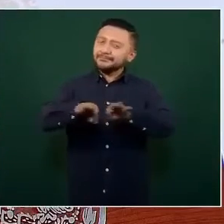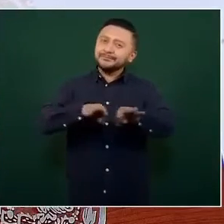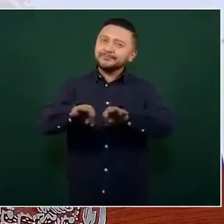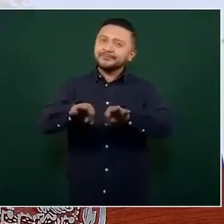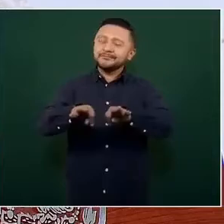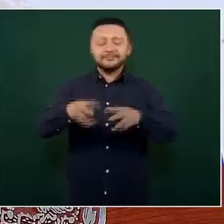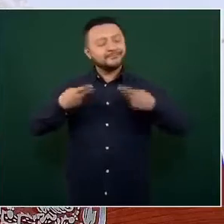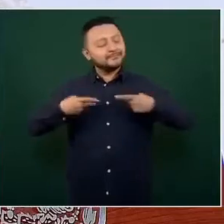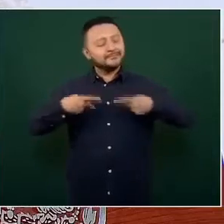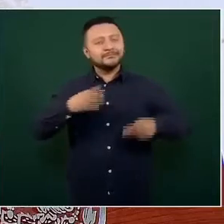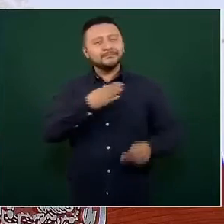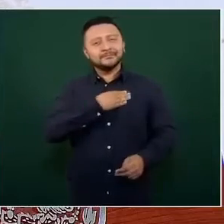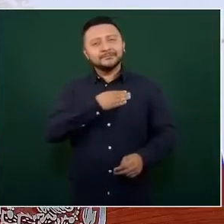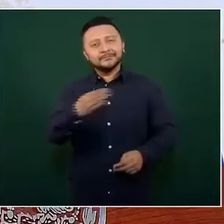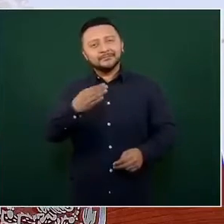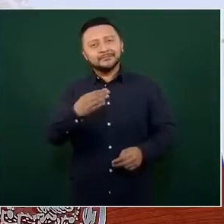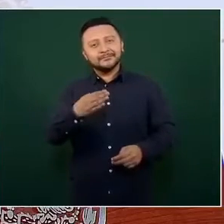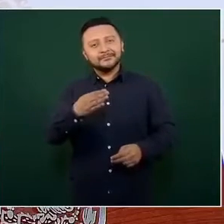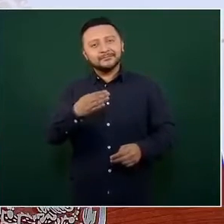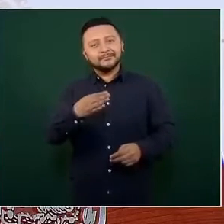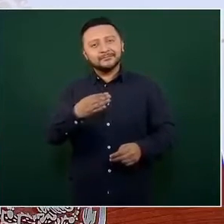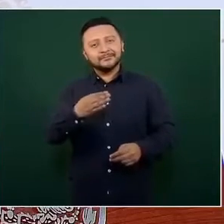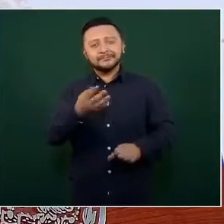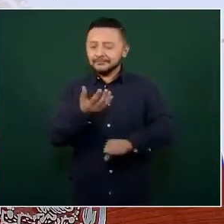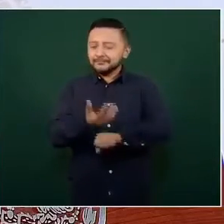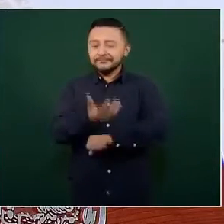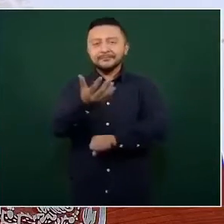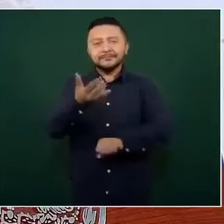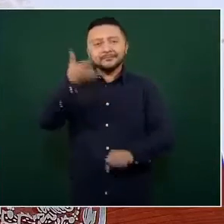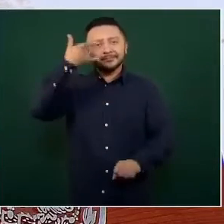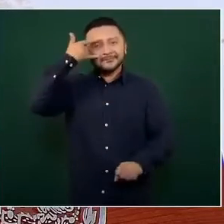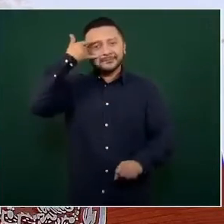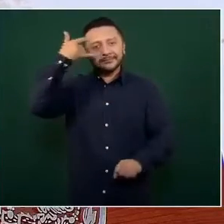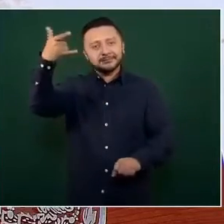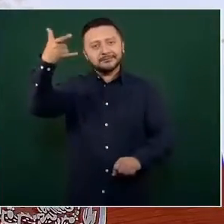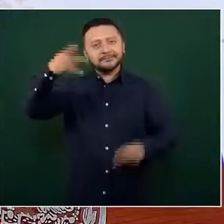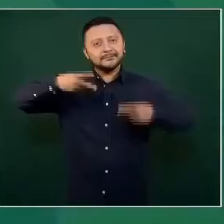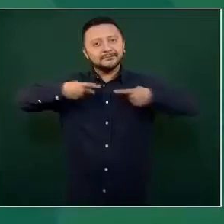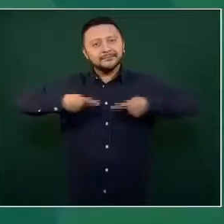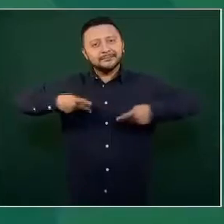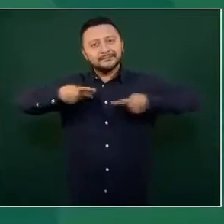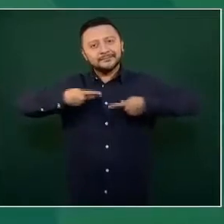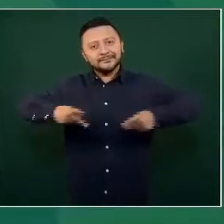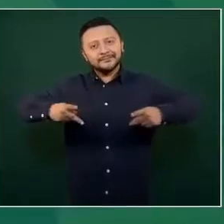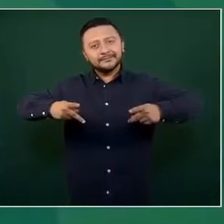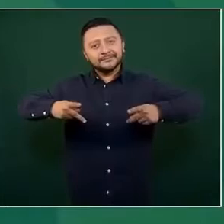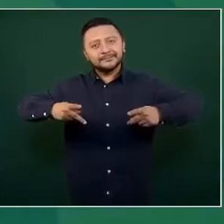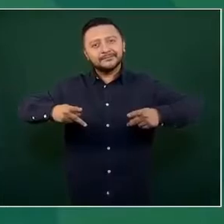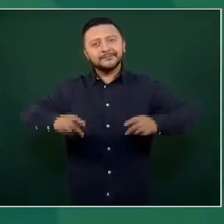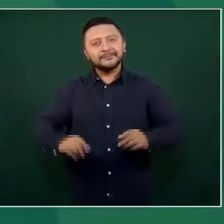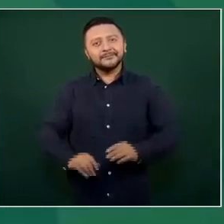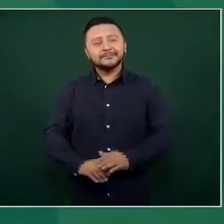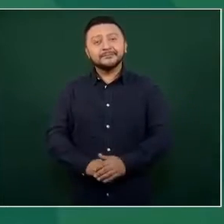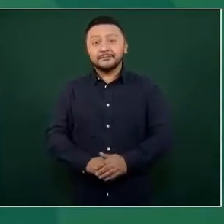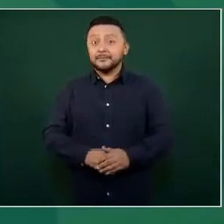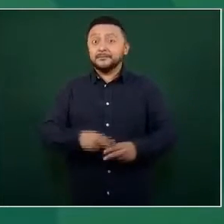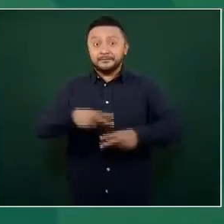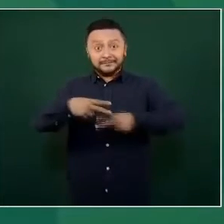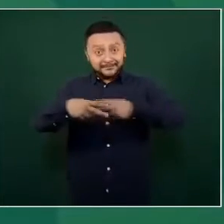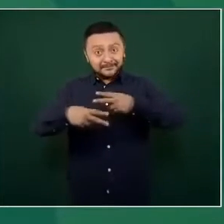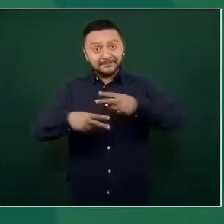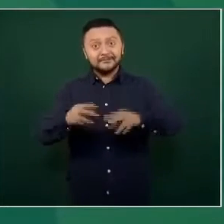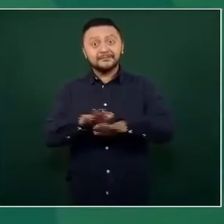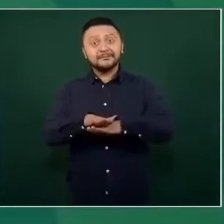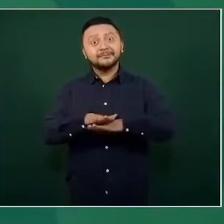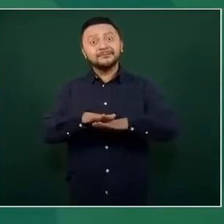el pueblo de Campeche. Y vamos a